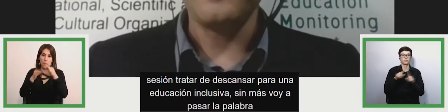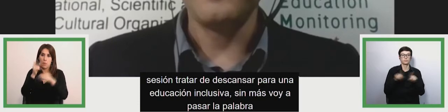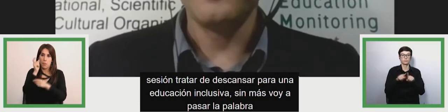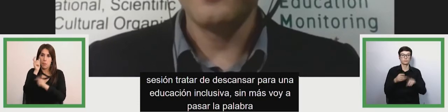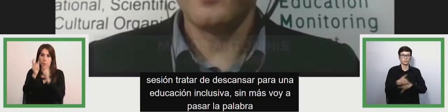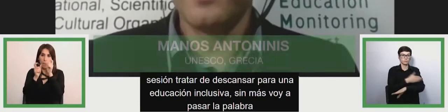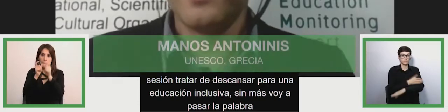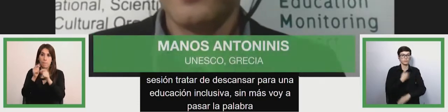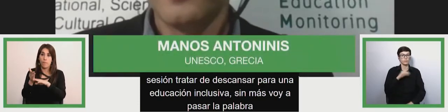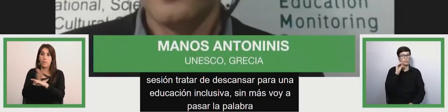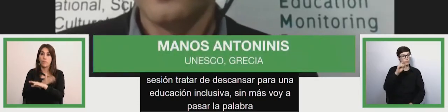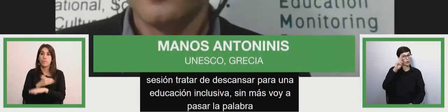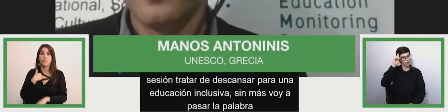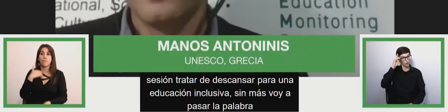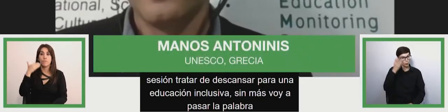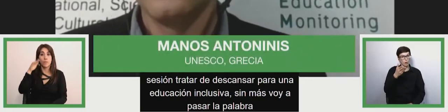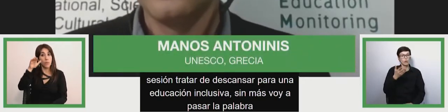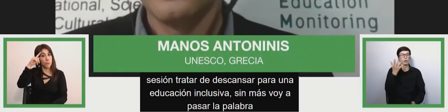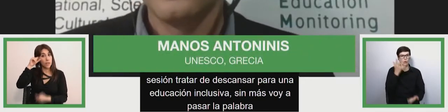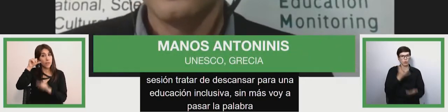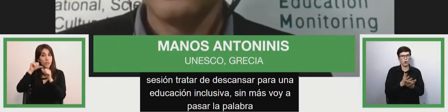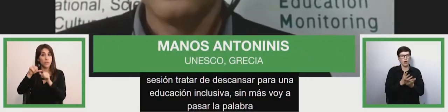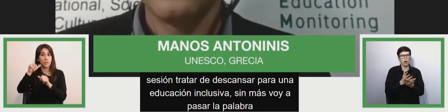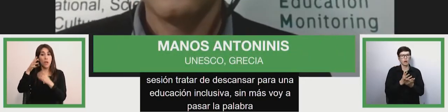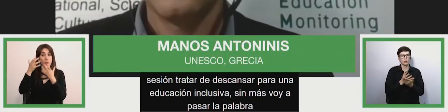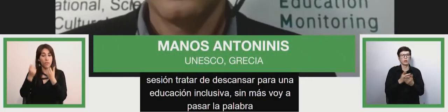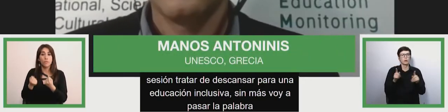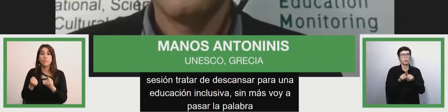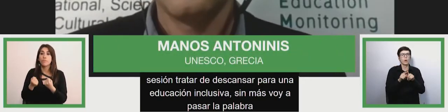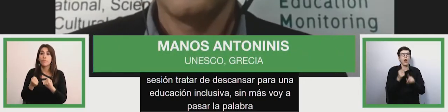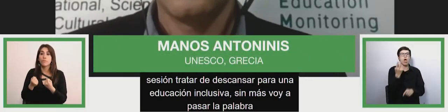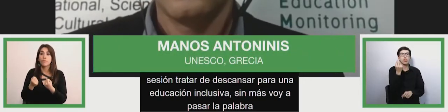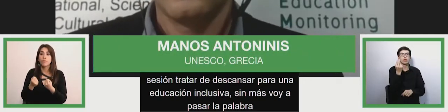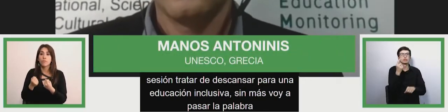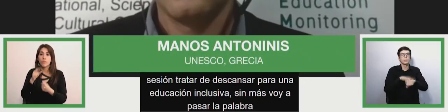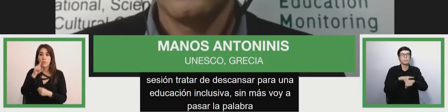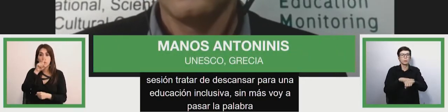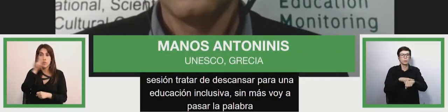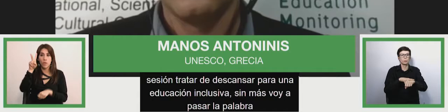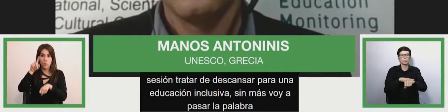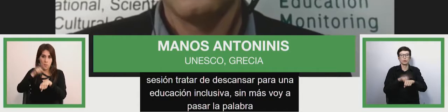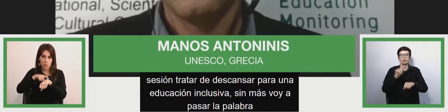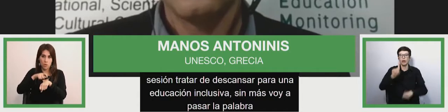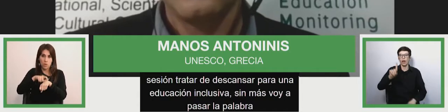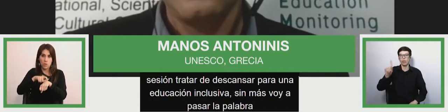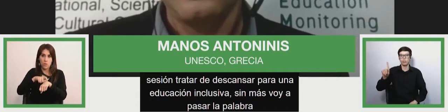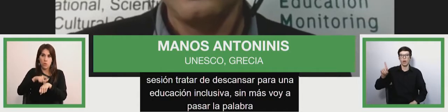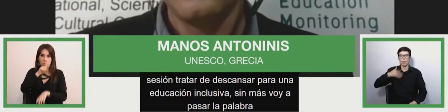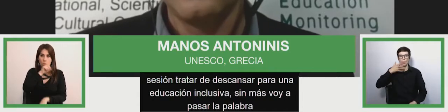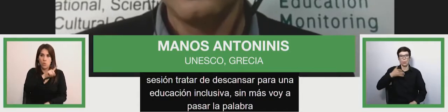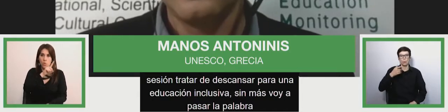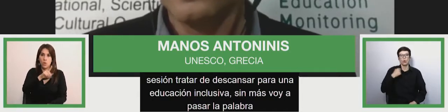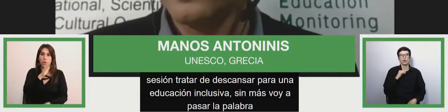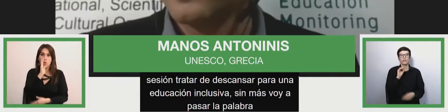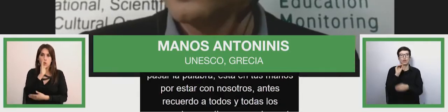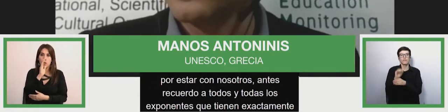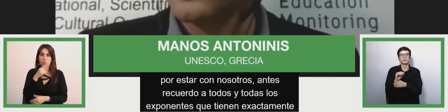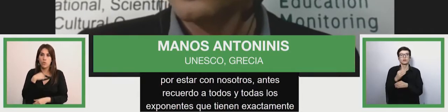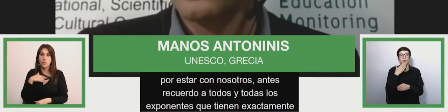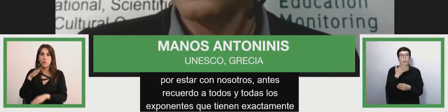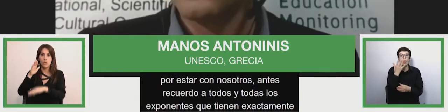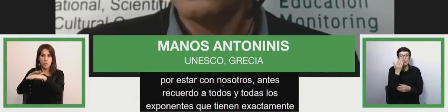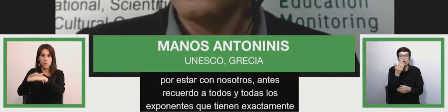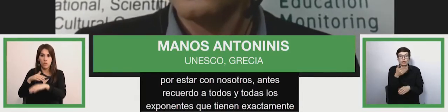a todas y todos los ponentes que tienen exactamente 12 minutos por su intervención y les recordaré cuando les falten dos minutos